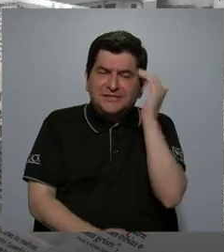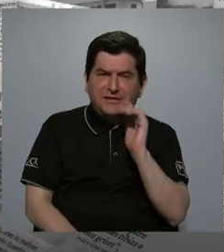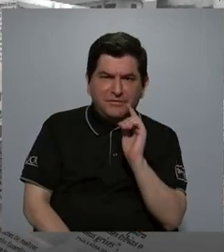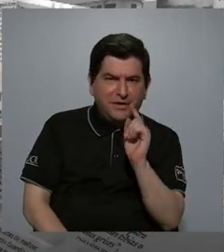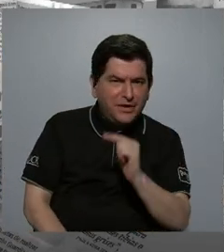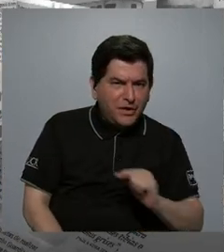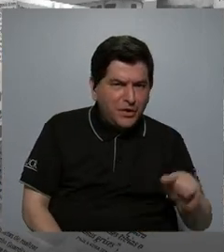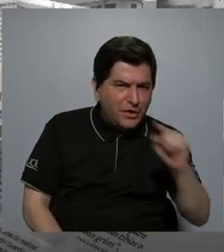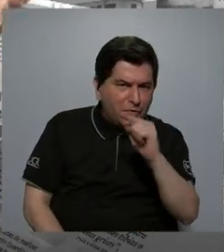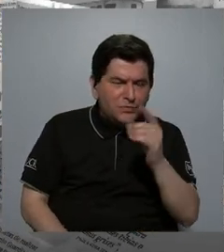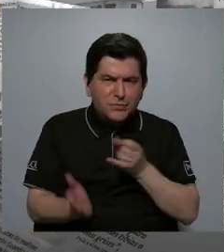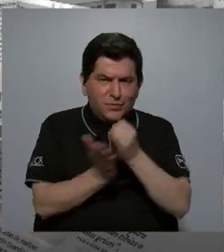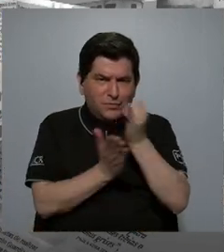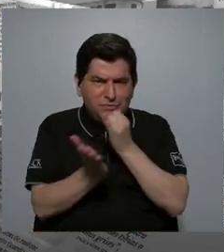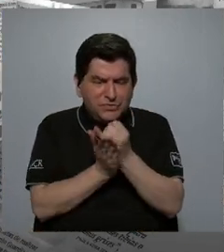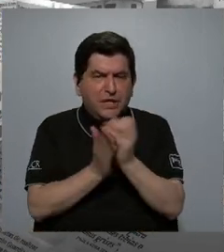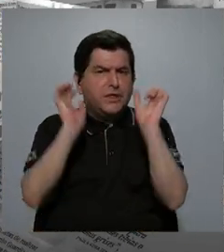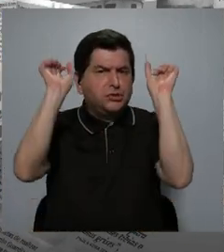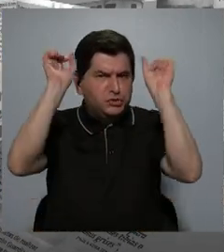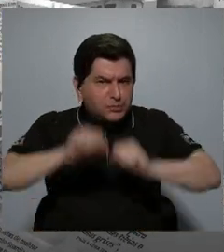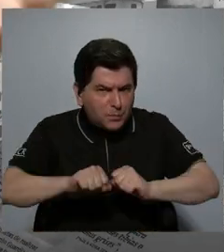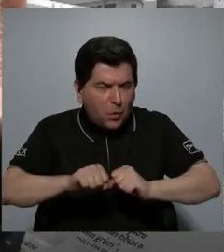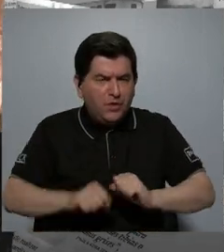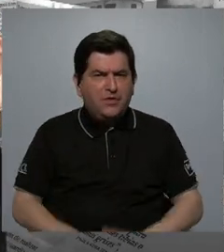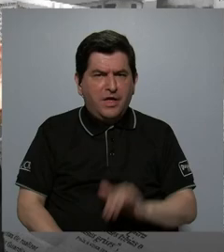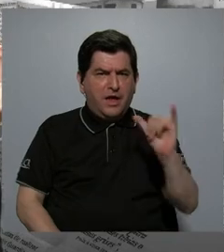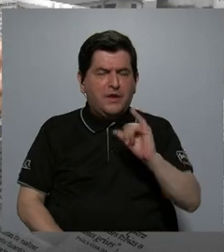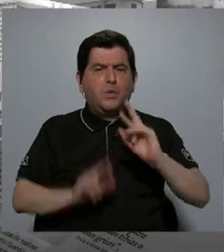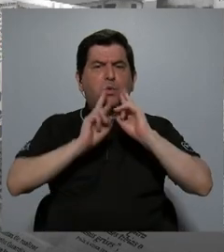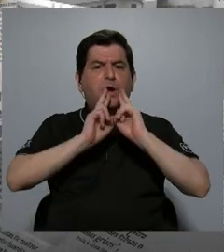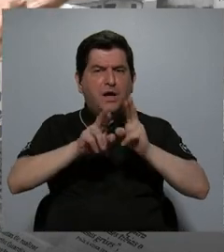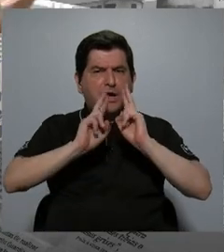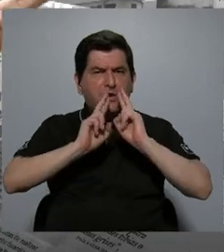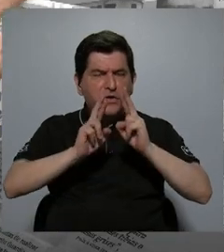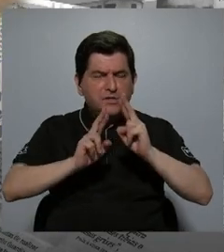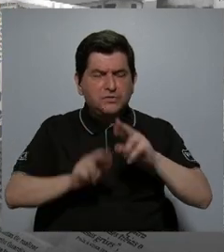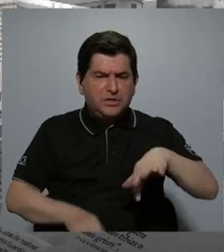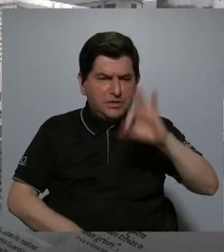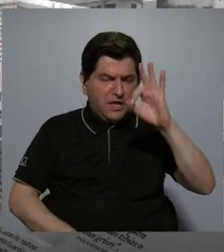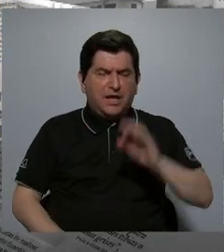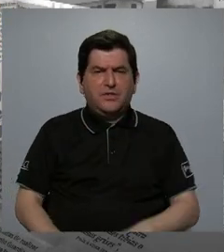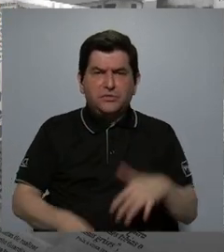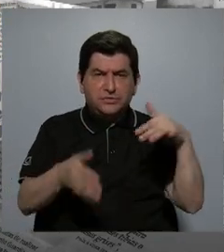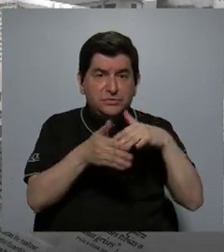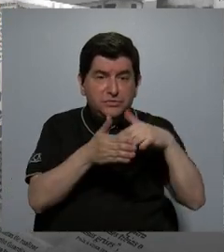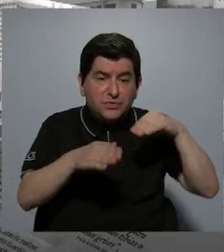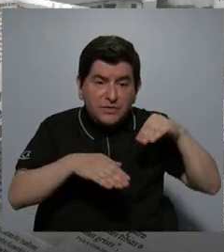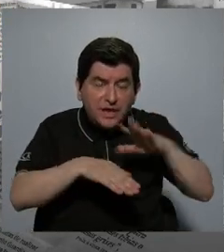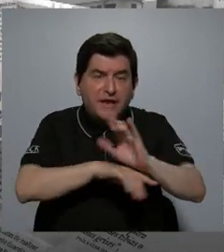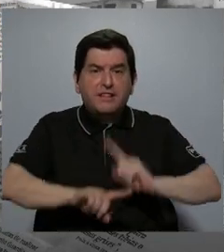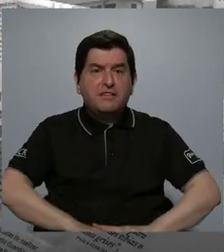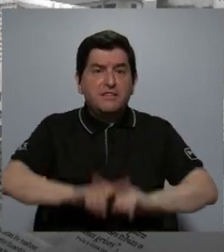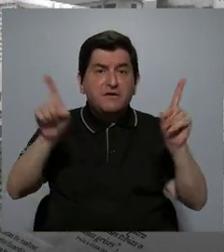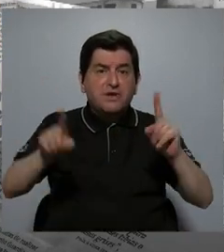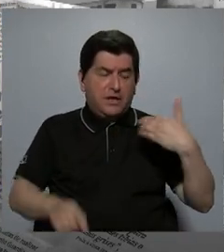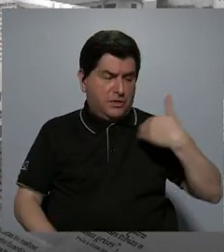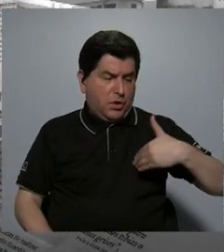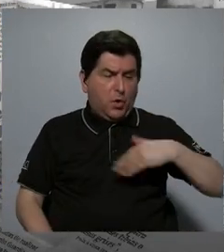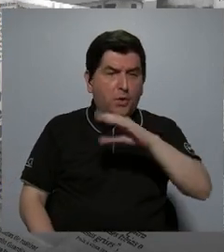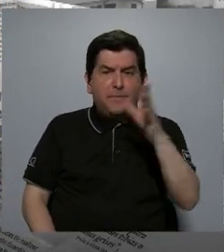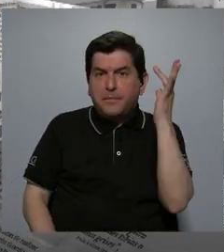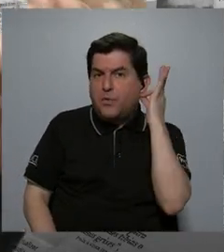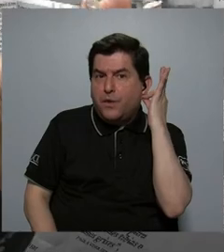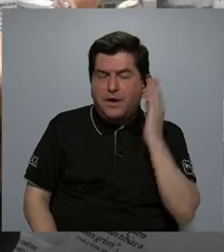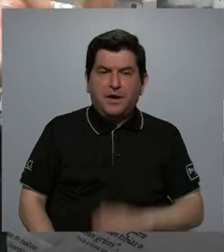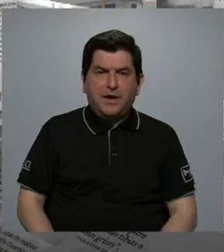ustedes, dentro de la investigación, lograron tener también resultados, han estudiado si el efecto es diferente entre hombre y